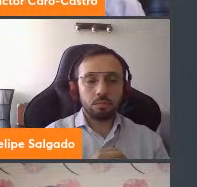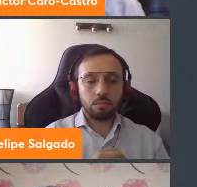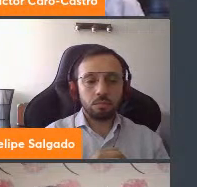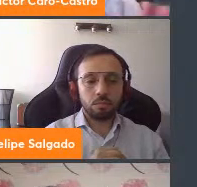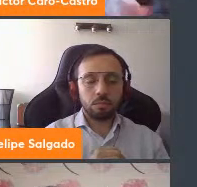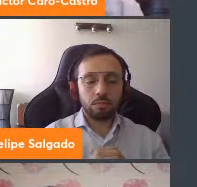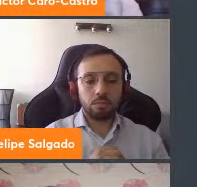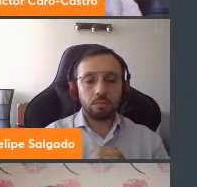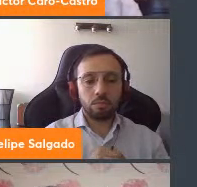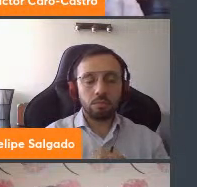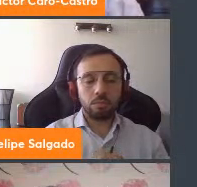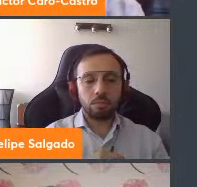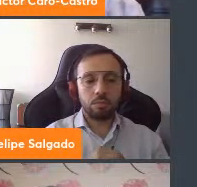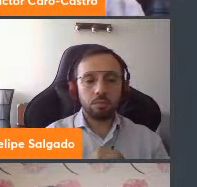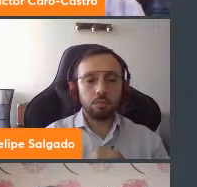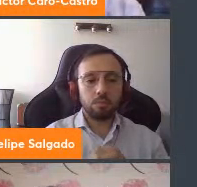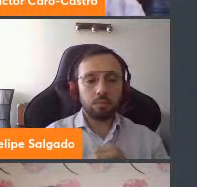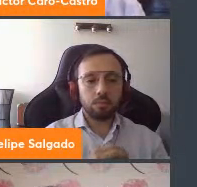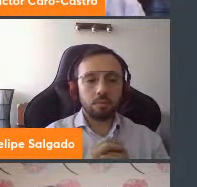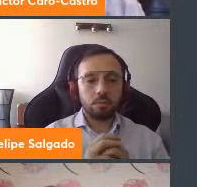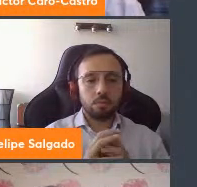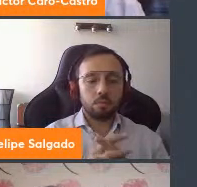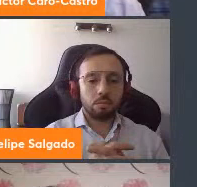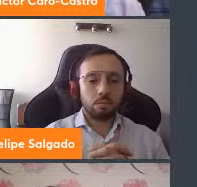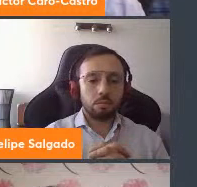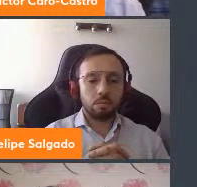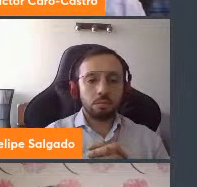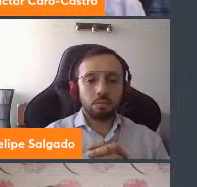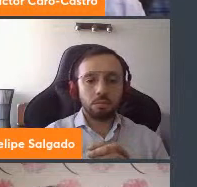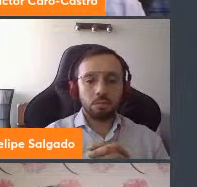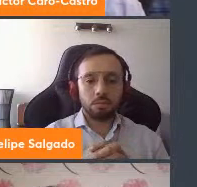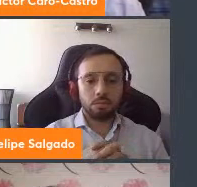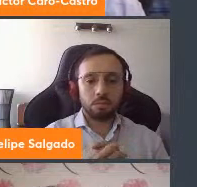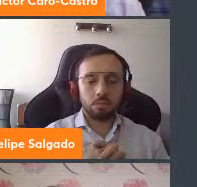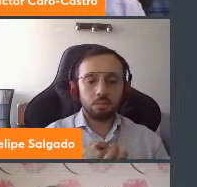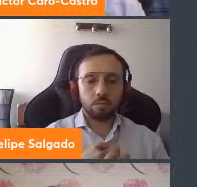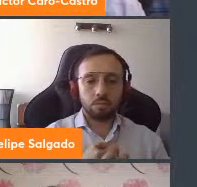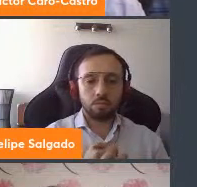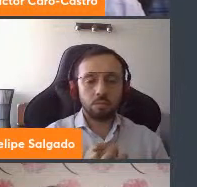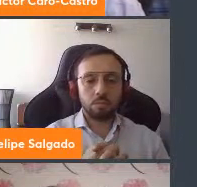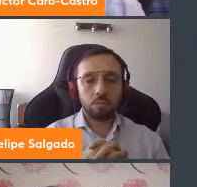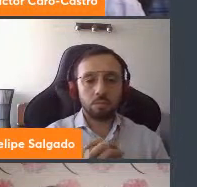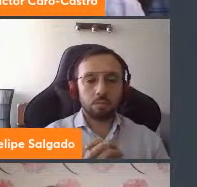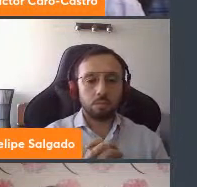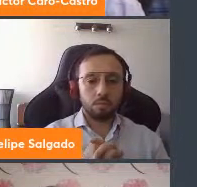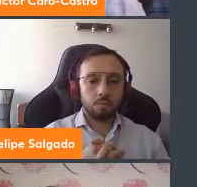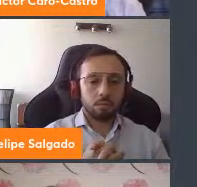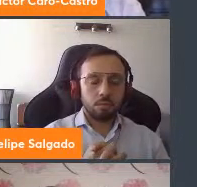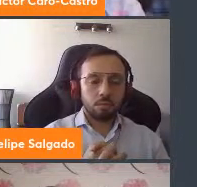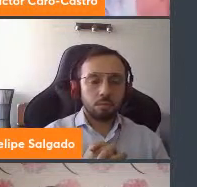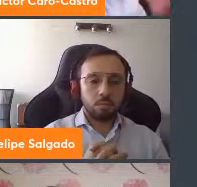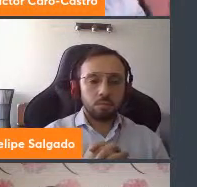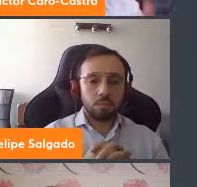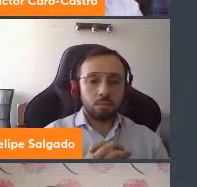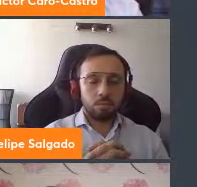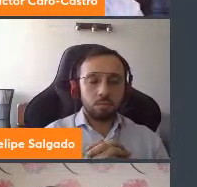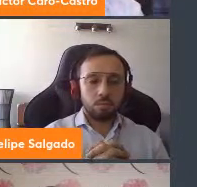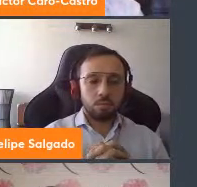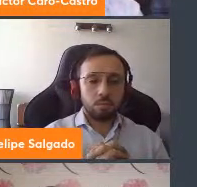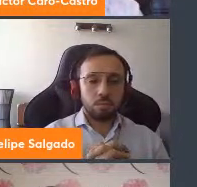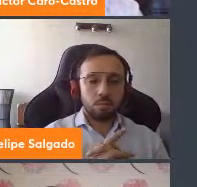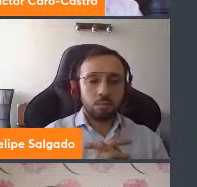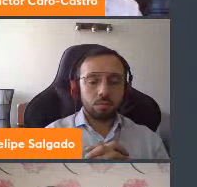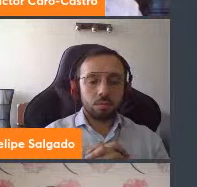en penúltimo ámbito que quiero plantearles es el tema de gestión en el tema de gestión también es mucho lo que se puede decir pero básicamente